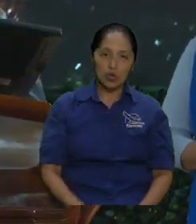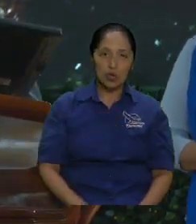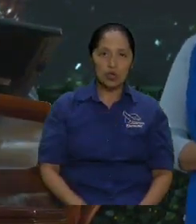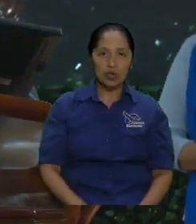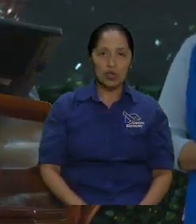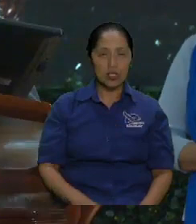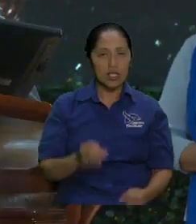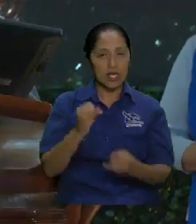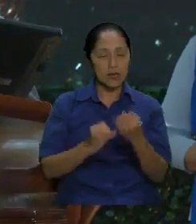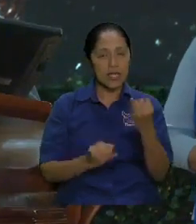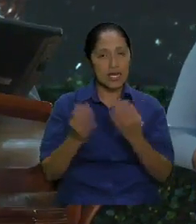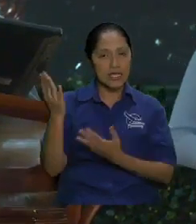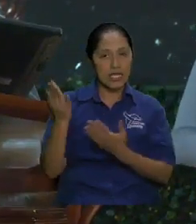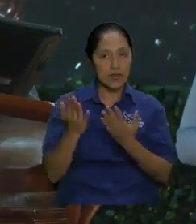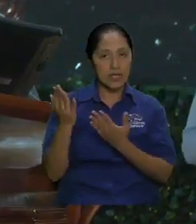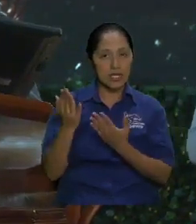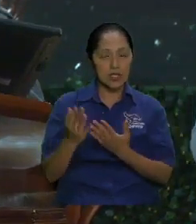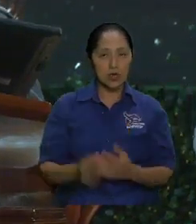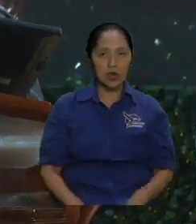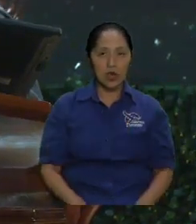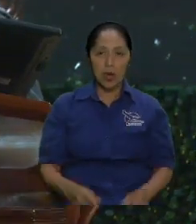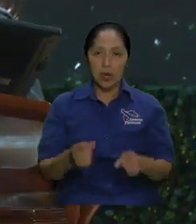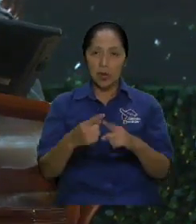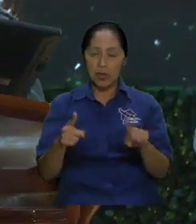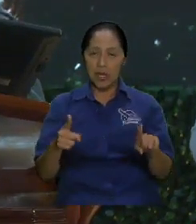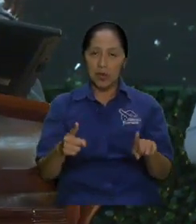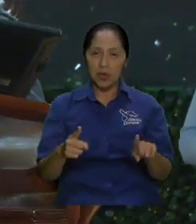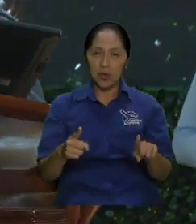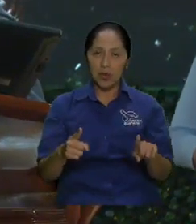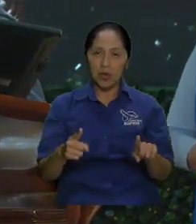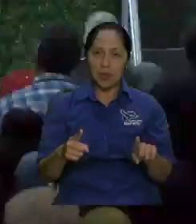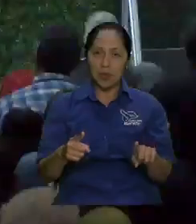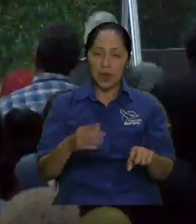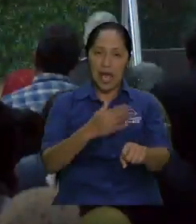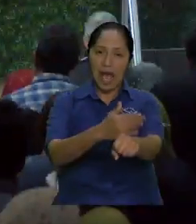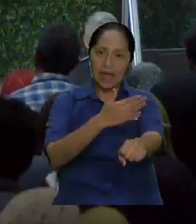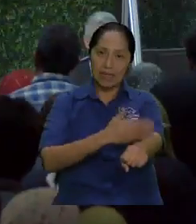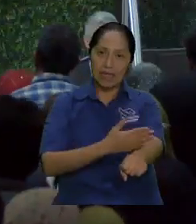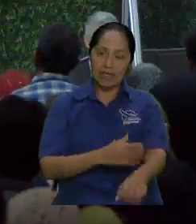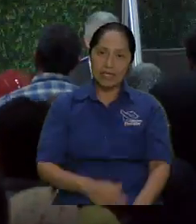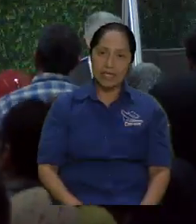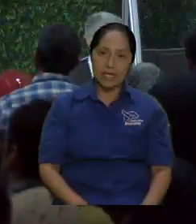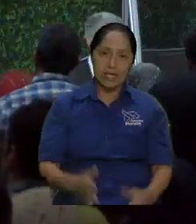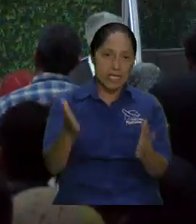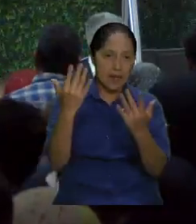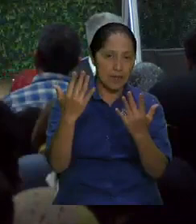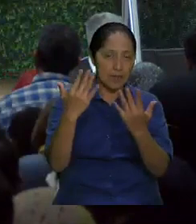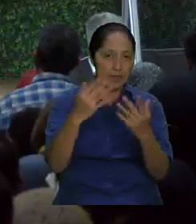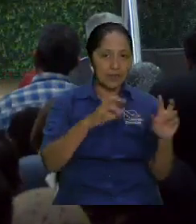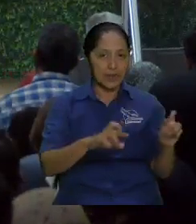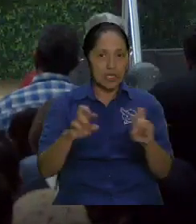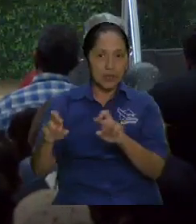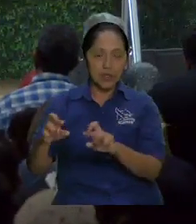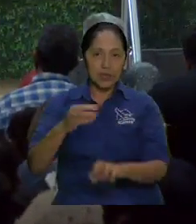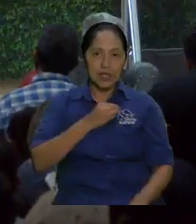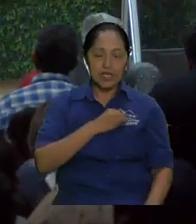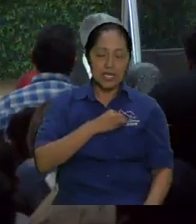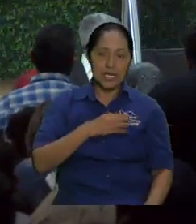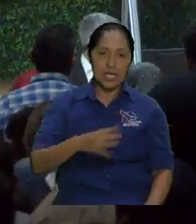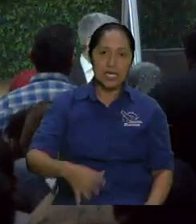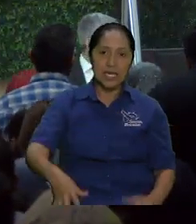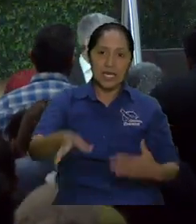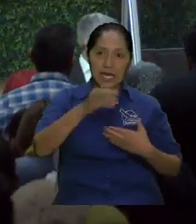momento para que corra y venga y lo haremos por usted porque después de esto solo vamos a dejar el tiempo